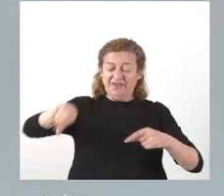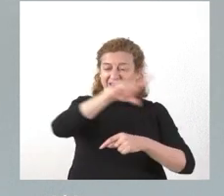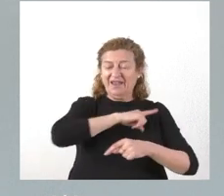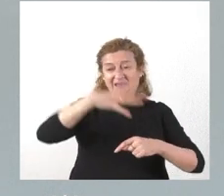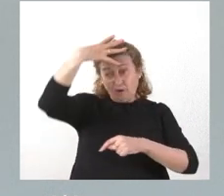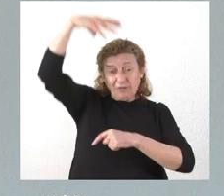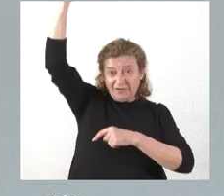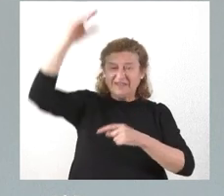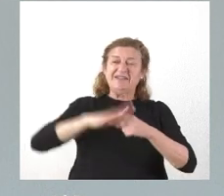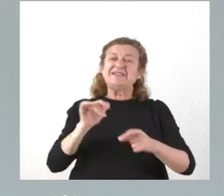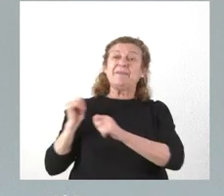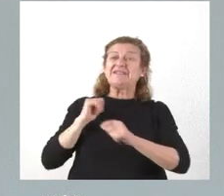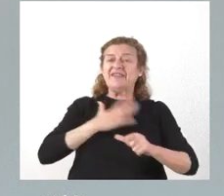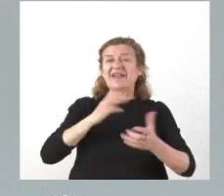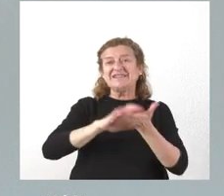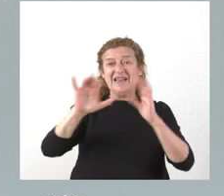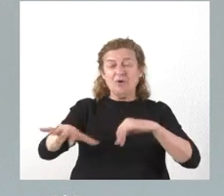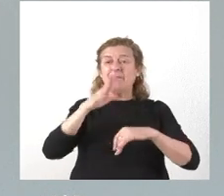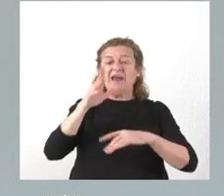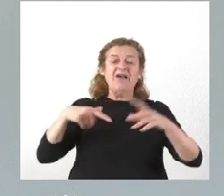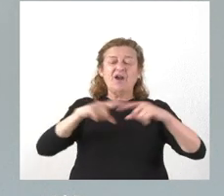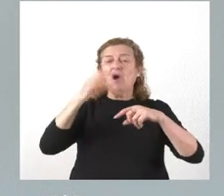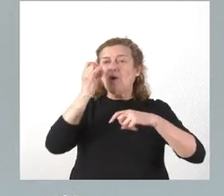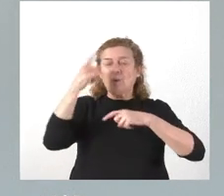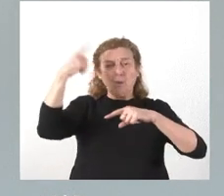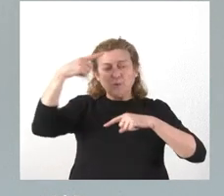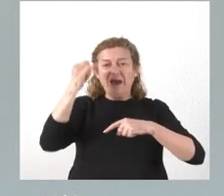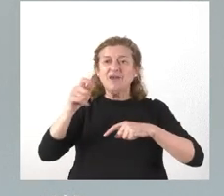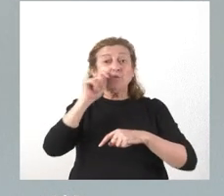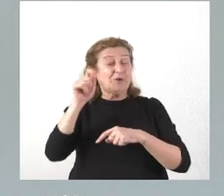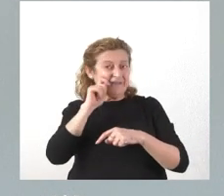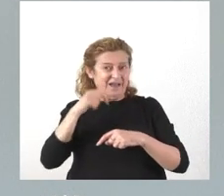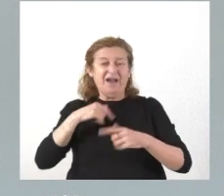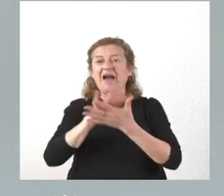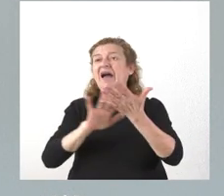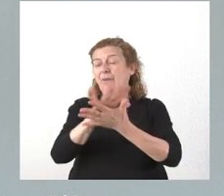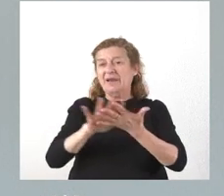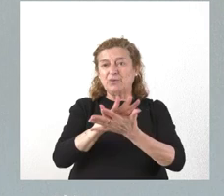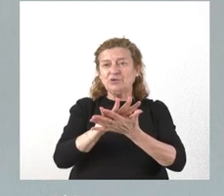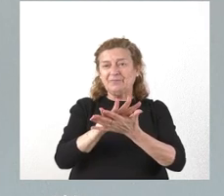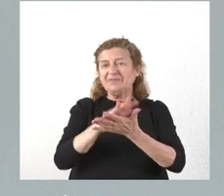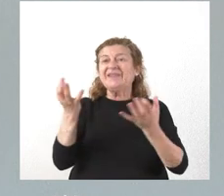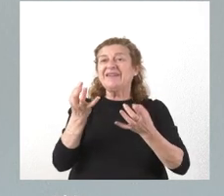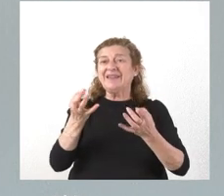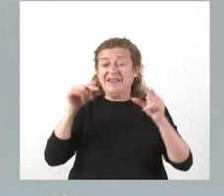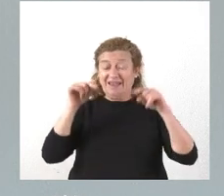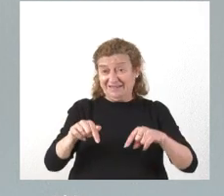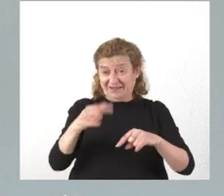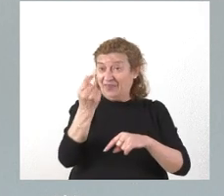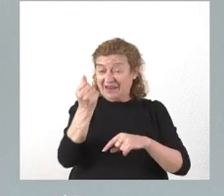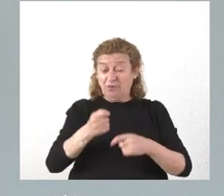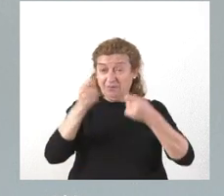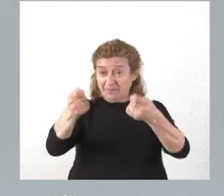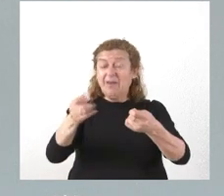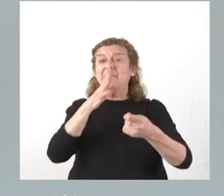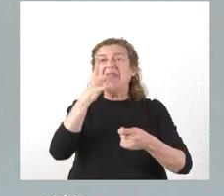Santa de Castilla y León para actuaciones culturales y de promoción turística. Estamos hablando de que estas cantidades se destina